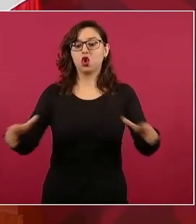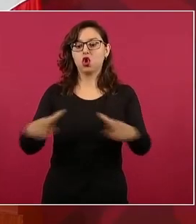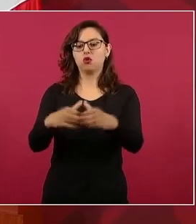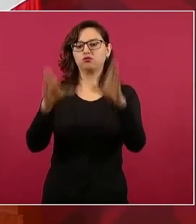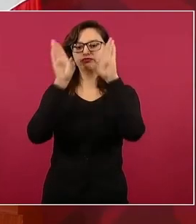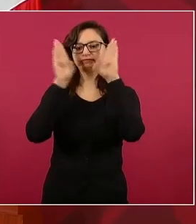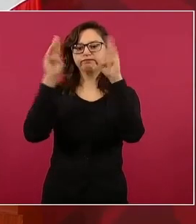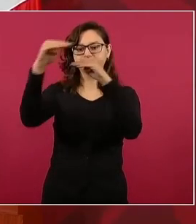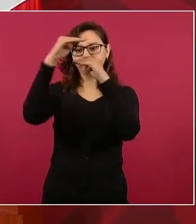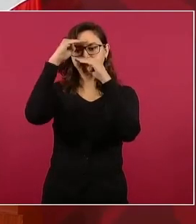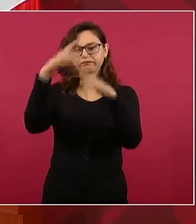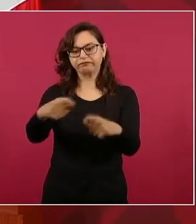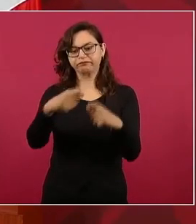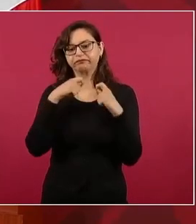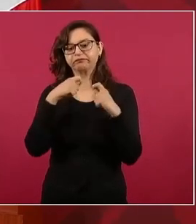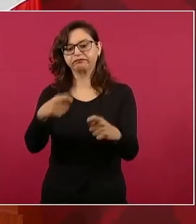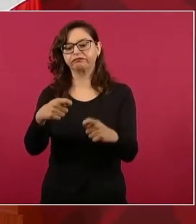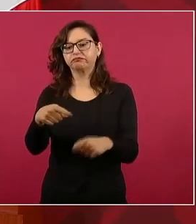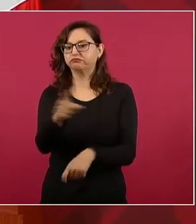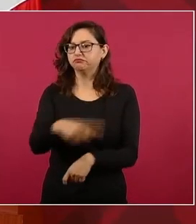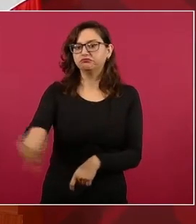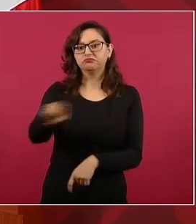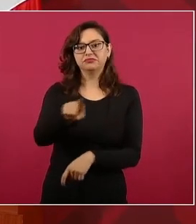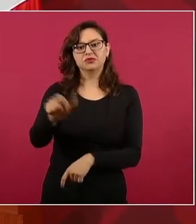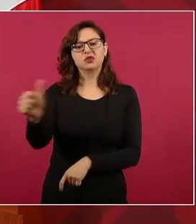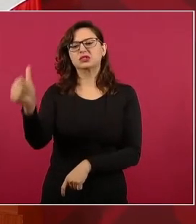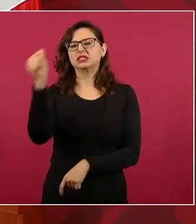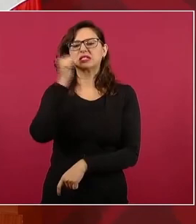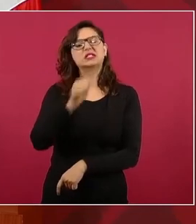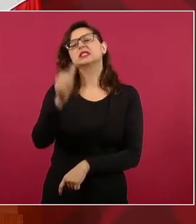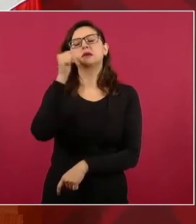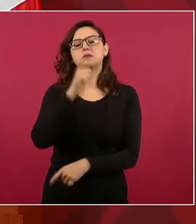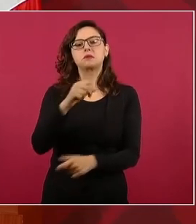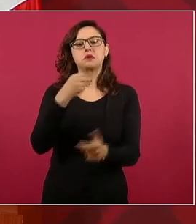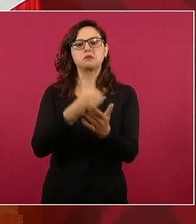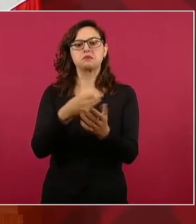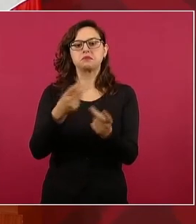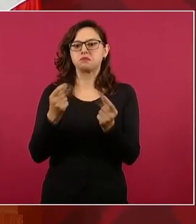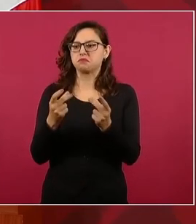siempre han sido tenaces y duros